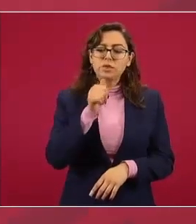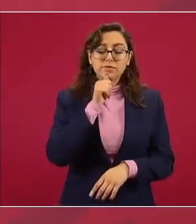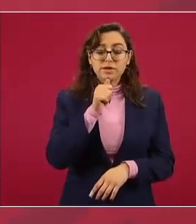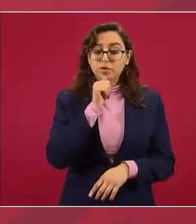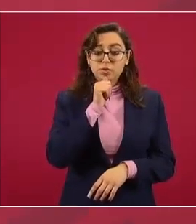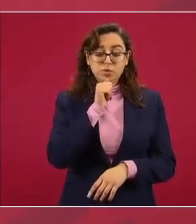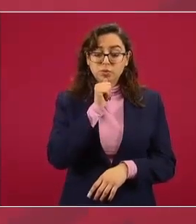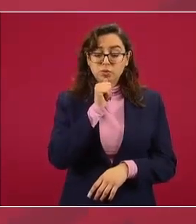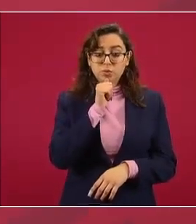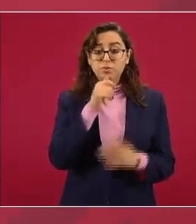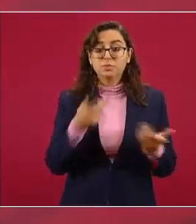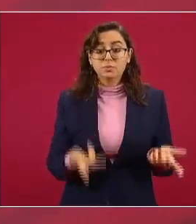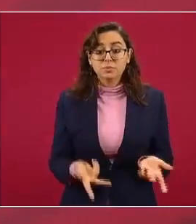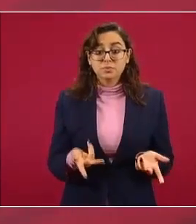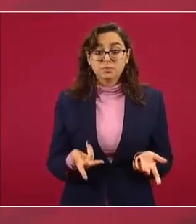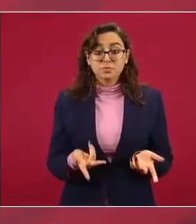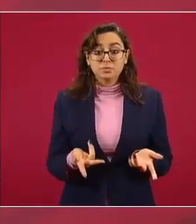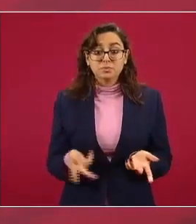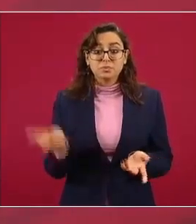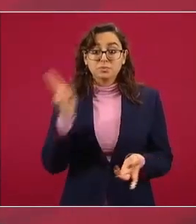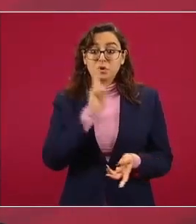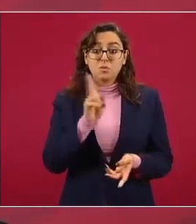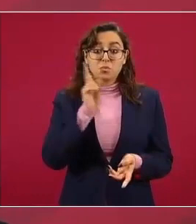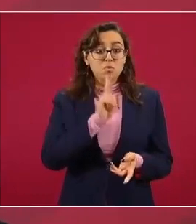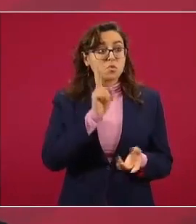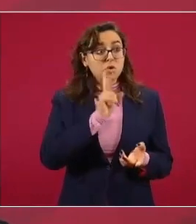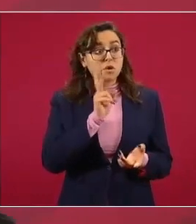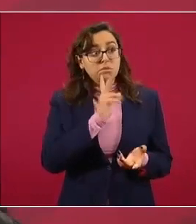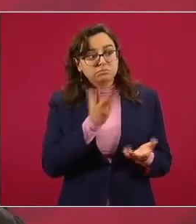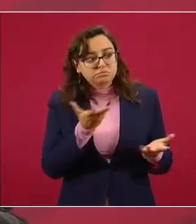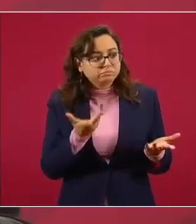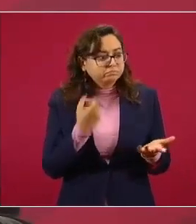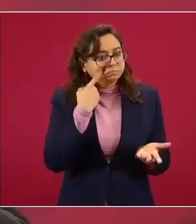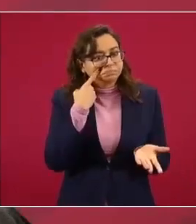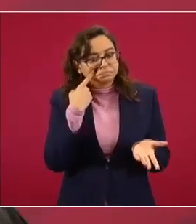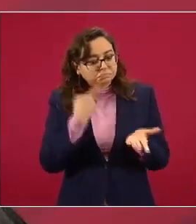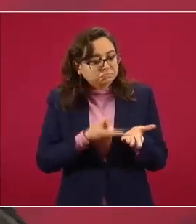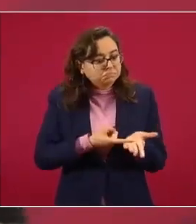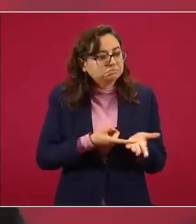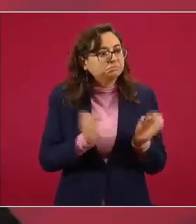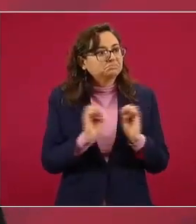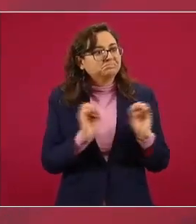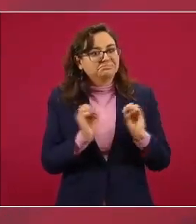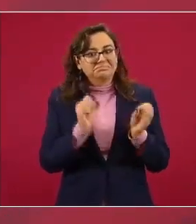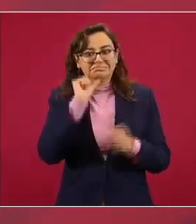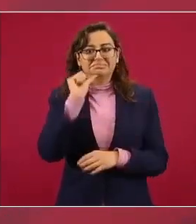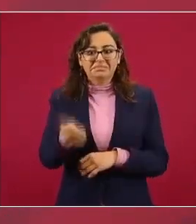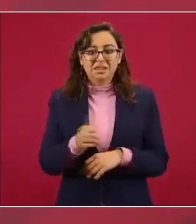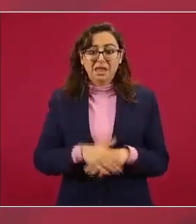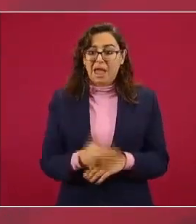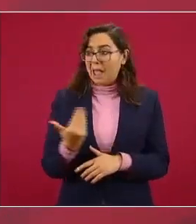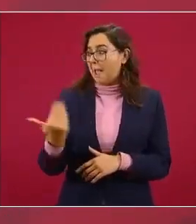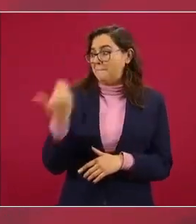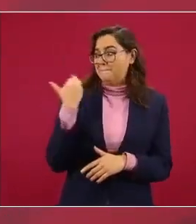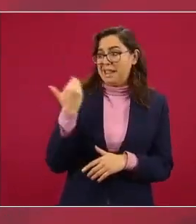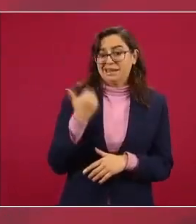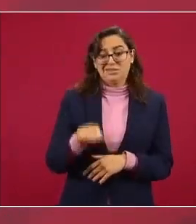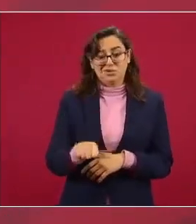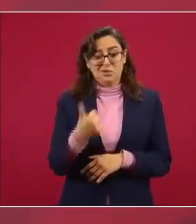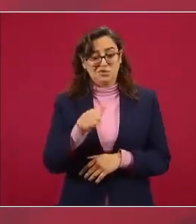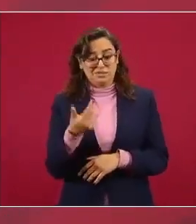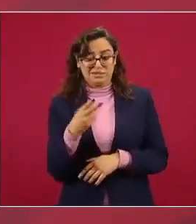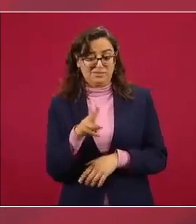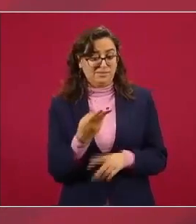porque la evidencia repito llegó el día 11 de noviembre y la Fiscalía pues va a iniciar su investigación habrá que